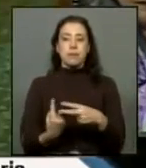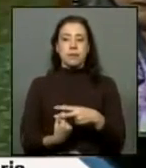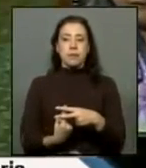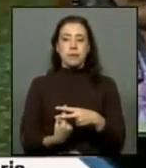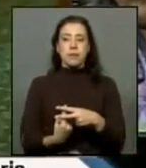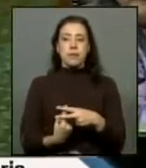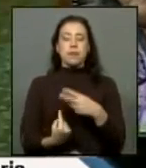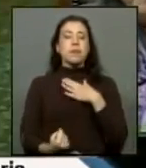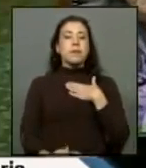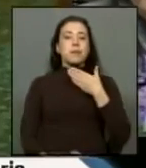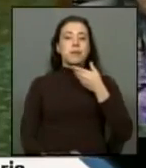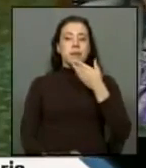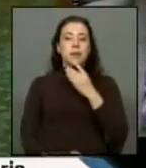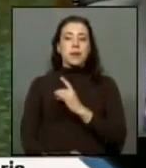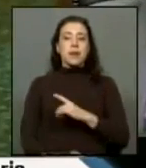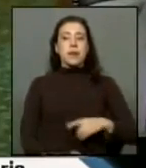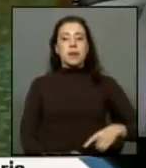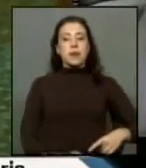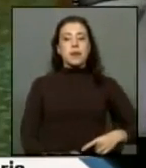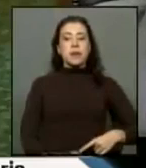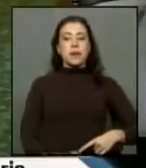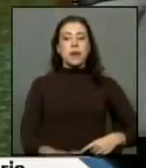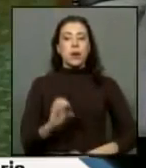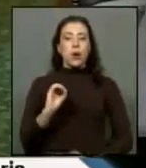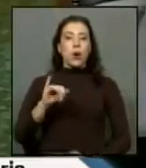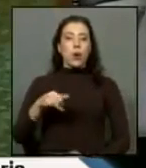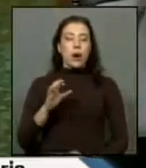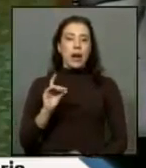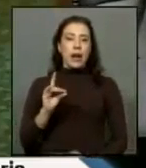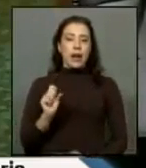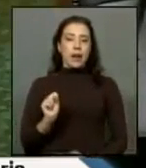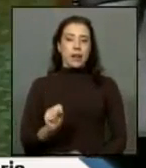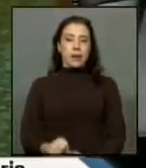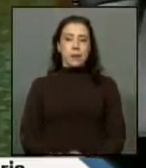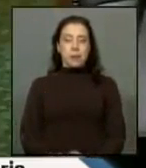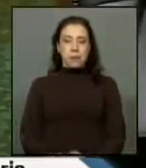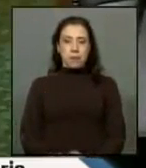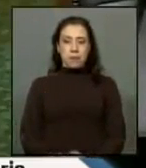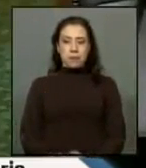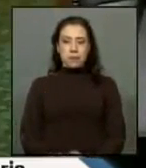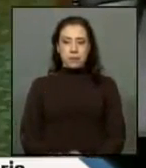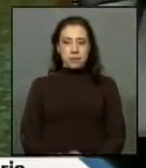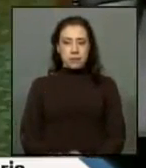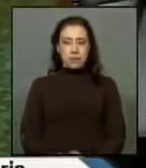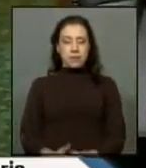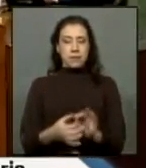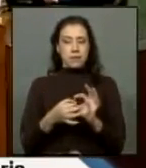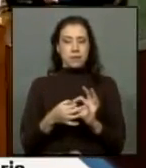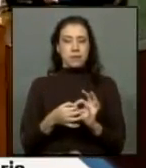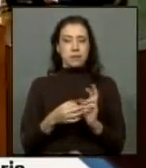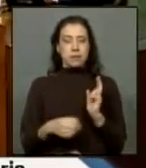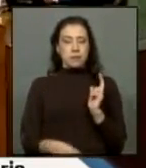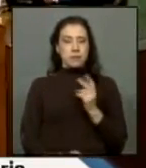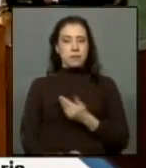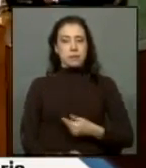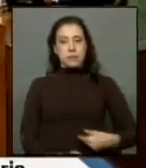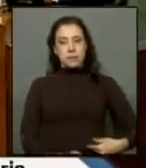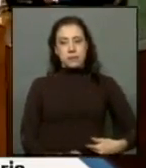solicitado el uso de la palabra el diputado señor Sergio Ojeda diputado Ojeda gracias señor presidente